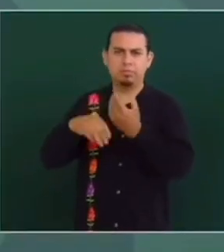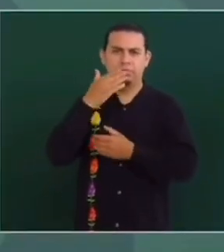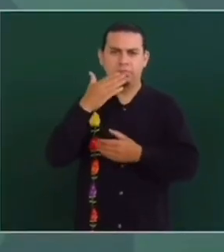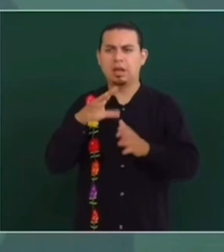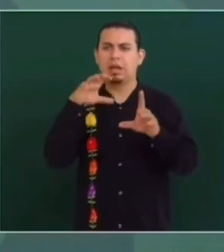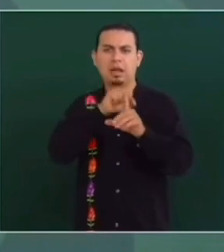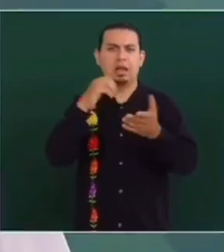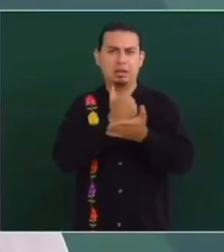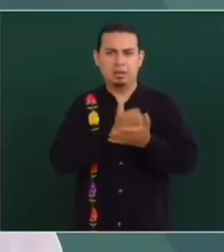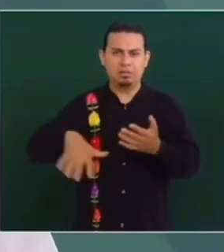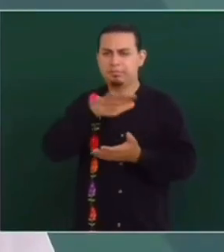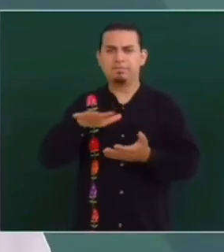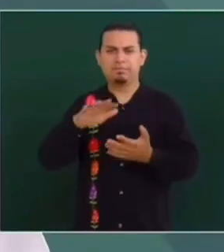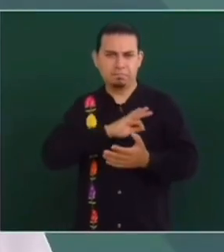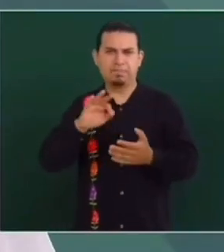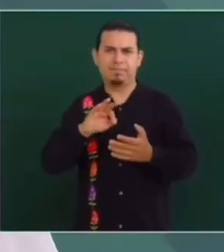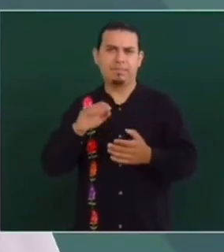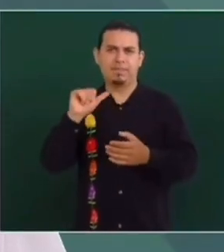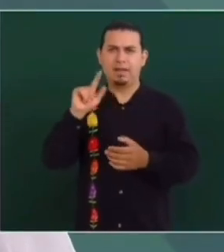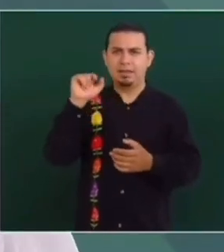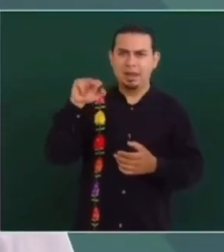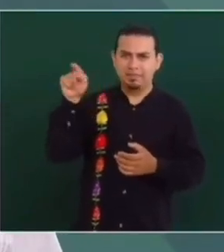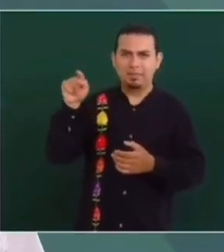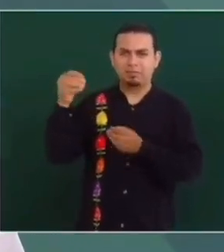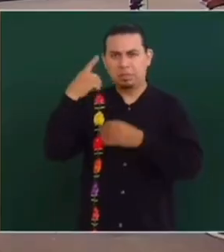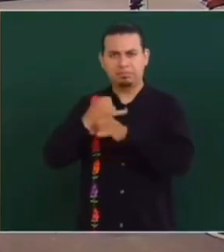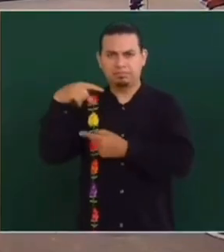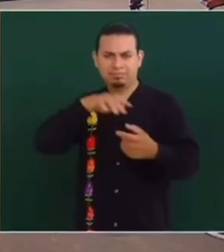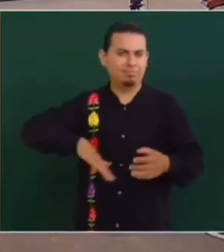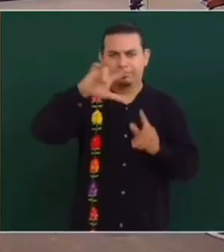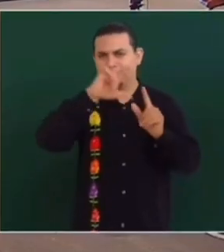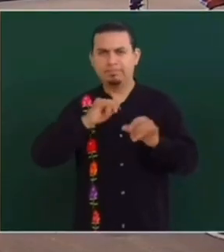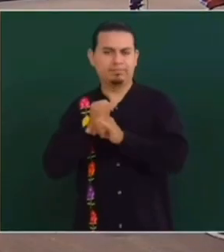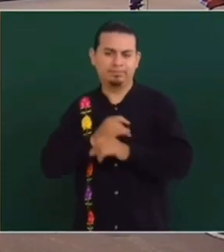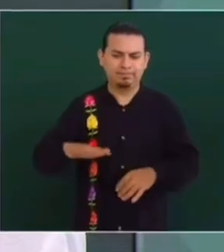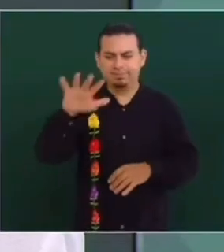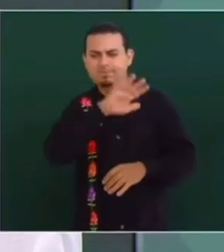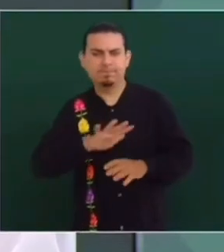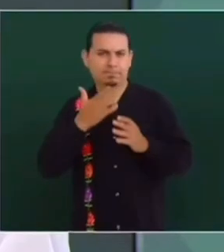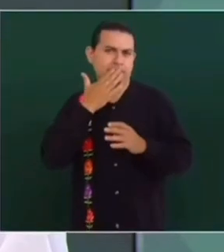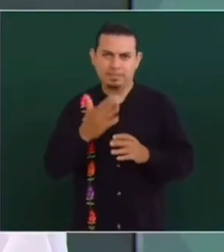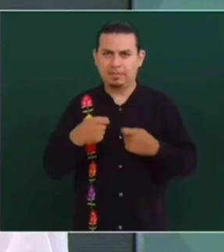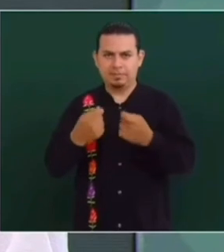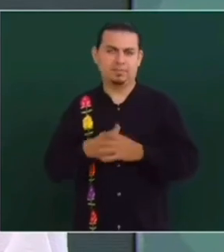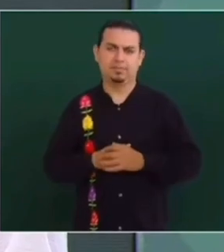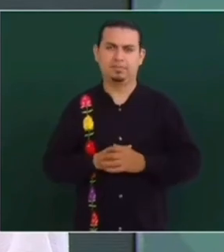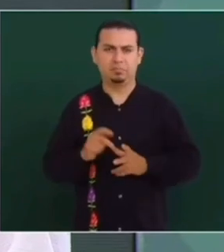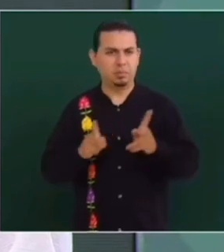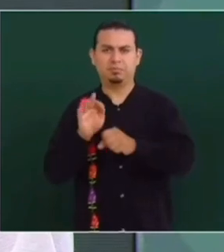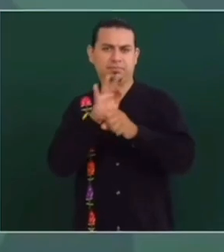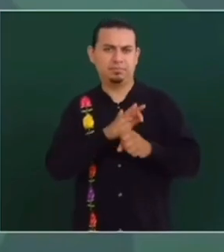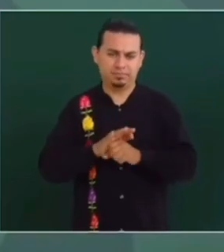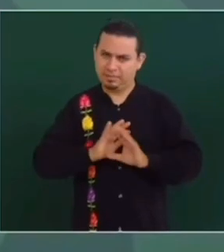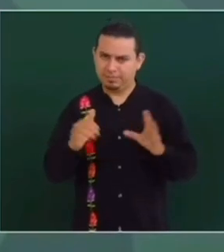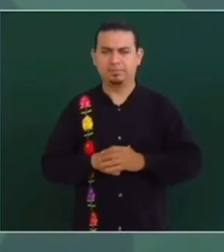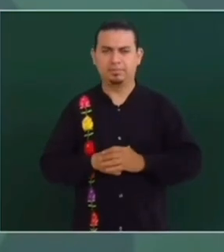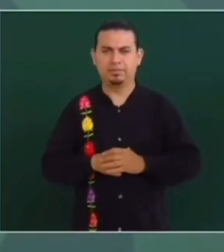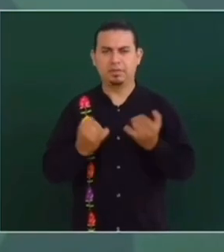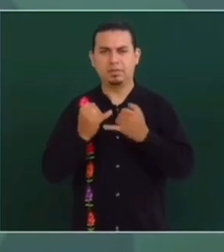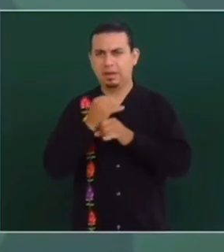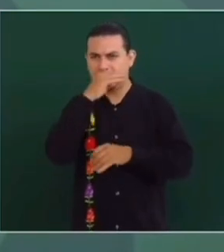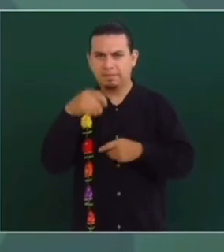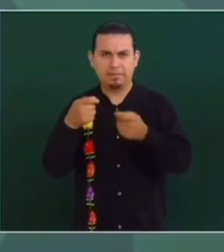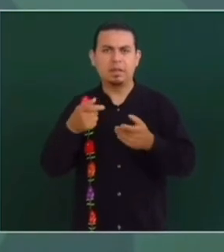se logró tener ya la mayoría de la empresa Altan, que va a significar tener internet en todos los pueblos y